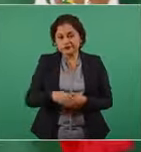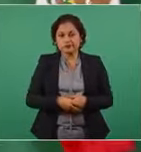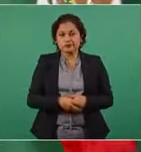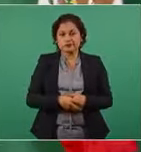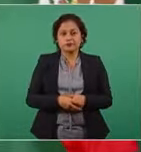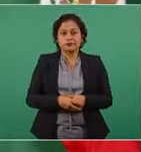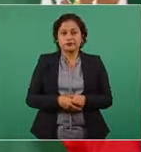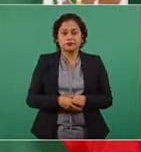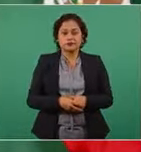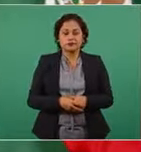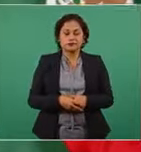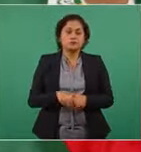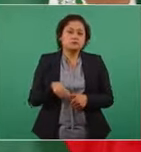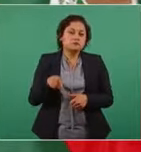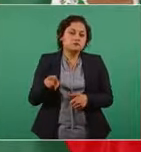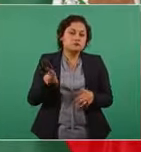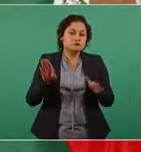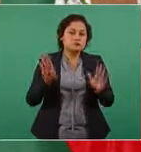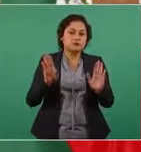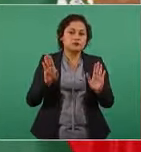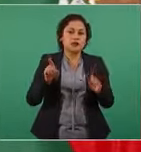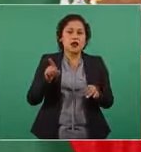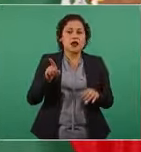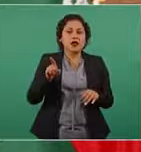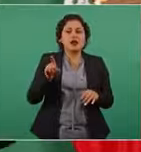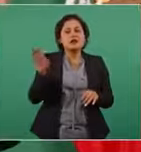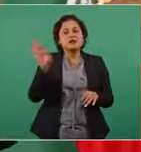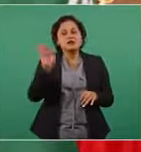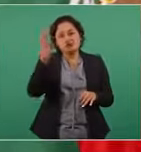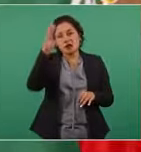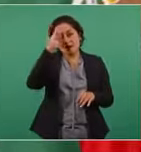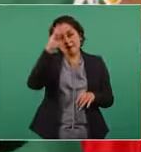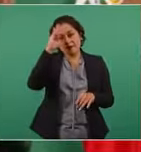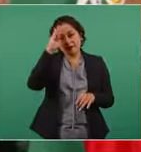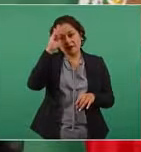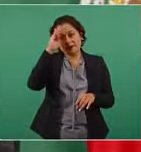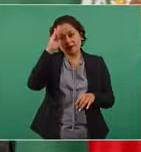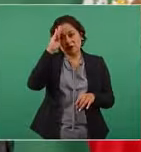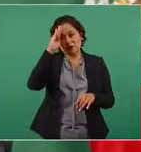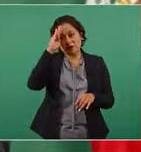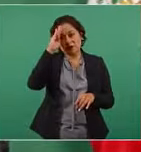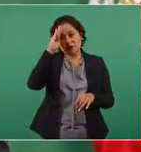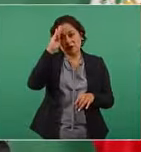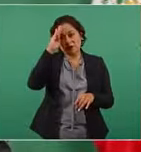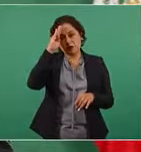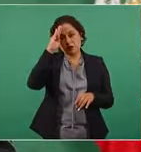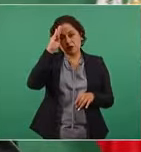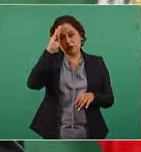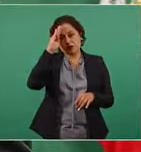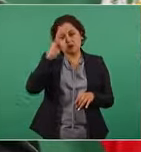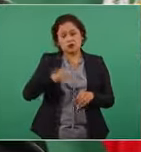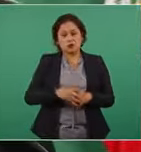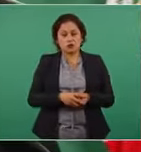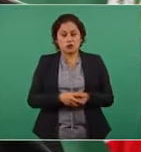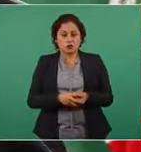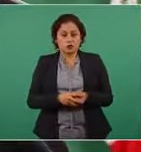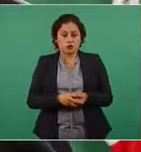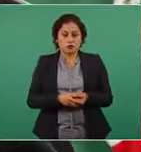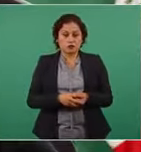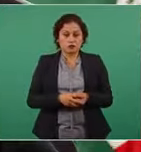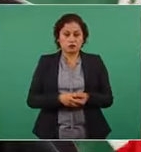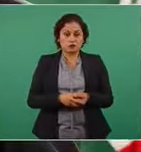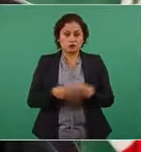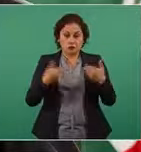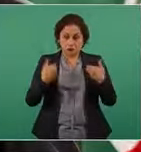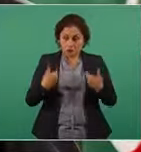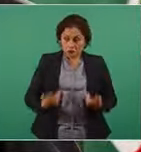pensó que sólo con su buena